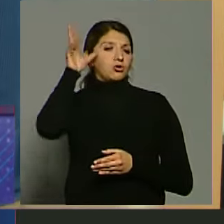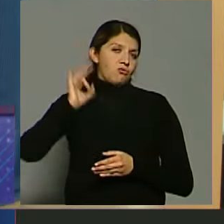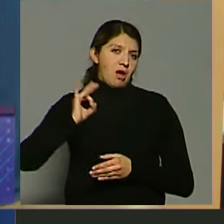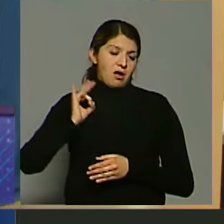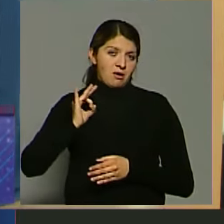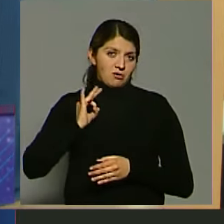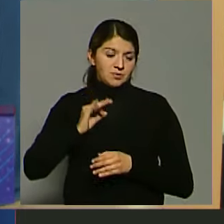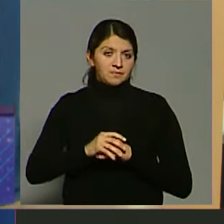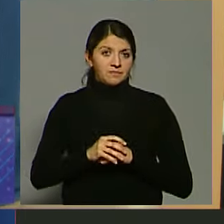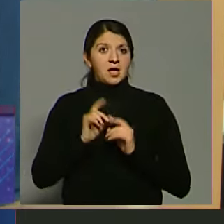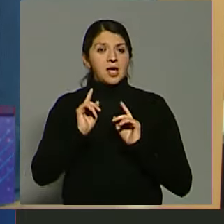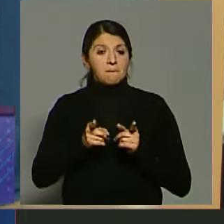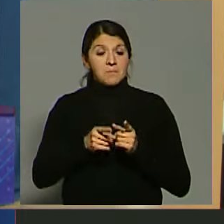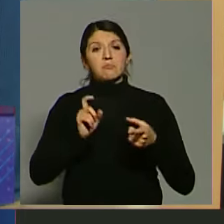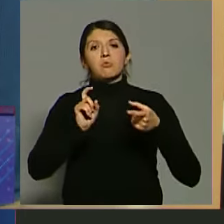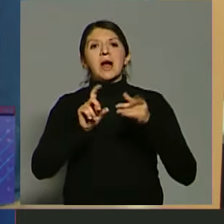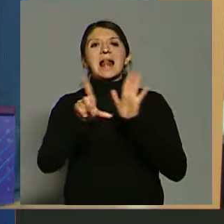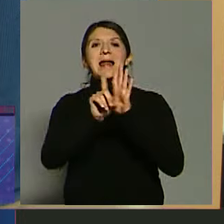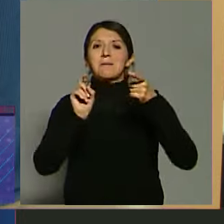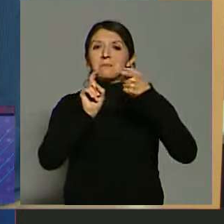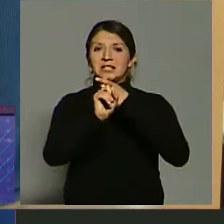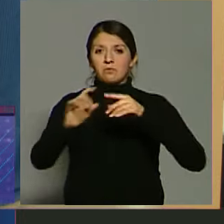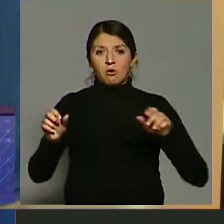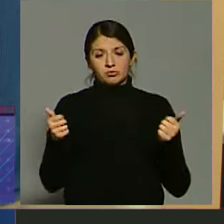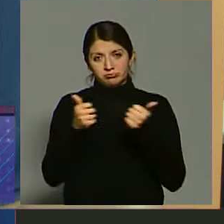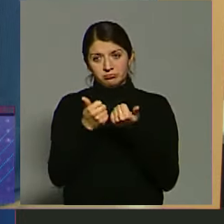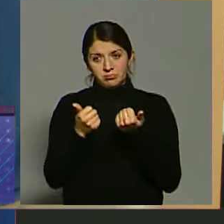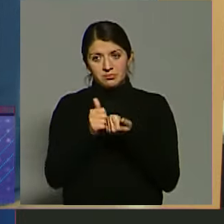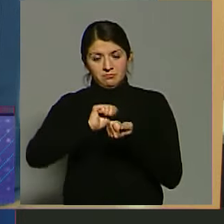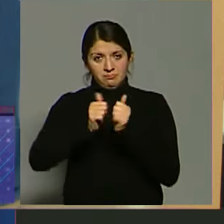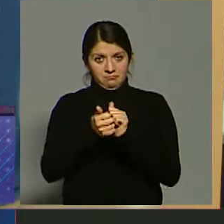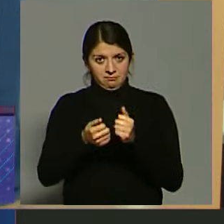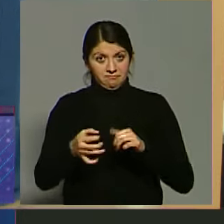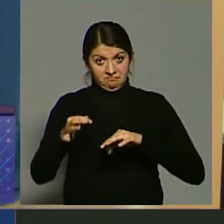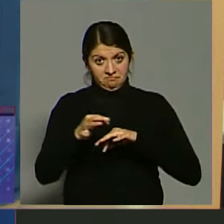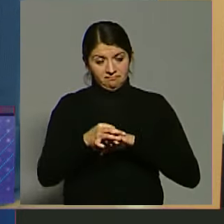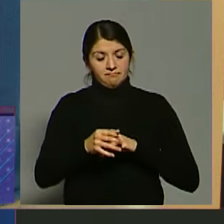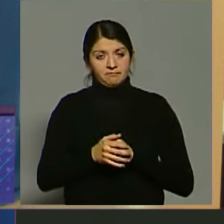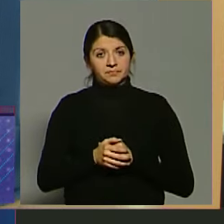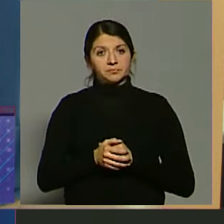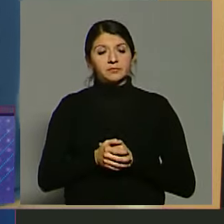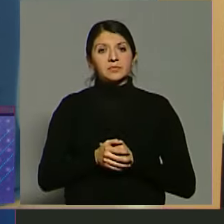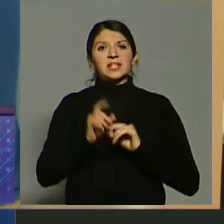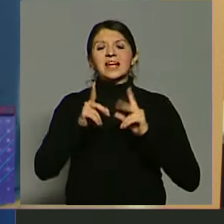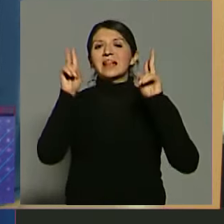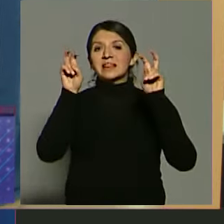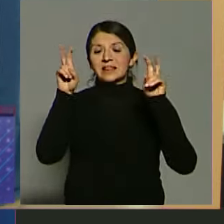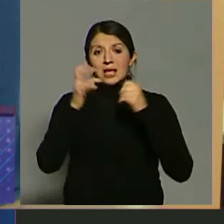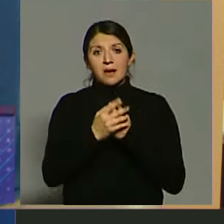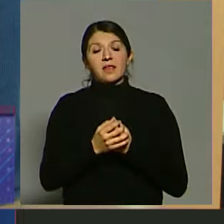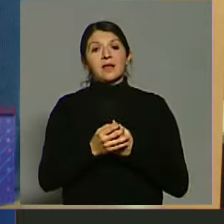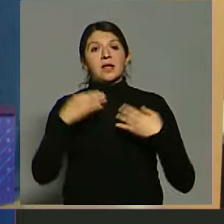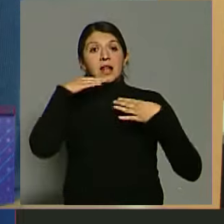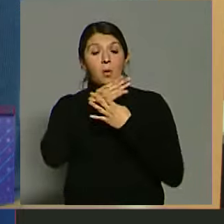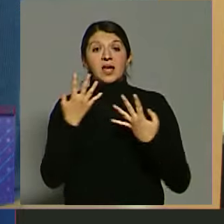de Matrimonio Igualitario, se realizó una charla-taller sobre lenguaje inclusivo y conceptos de sexualidad. Esta